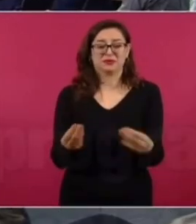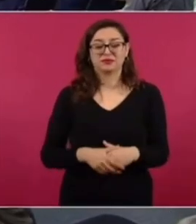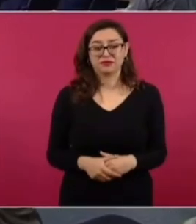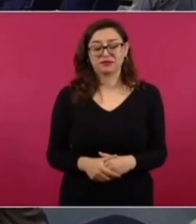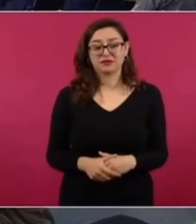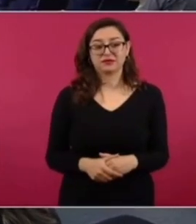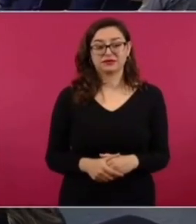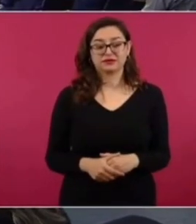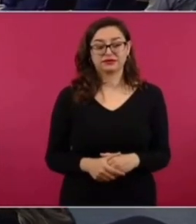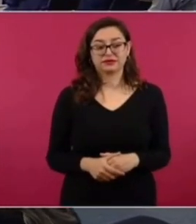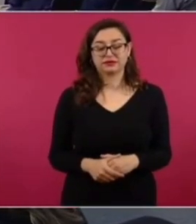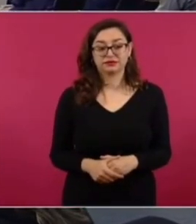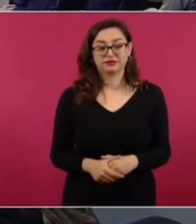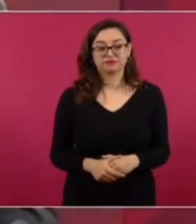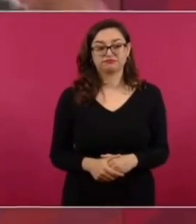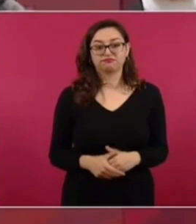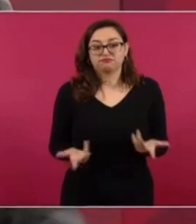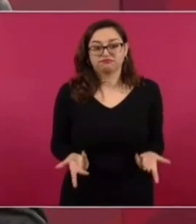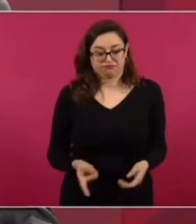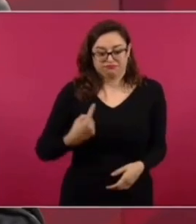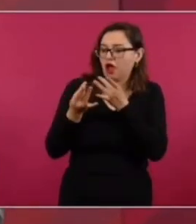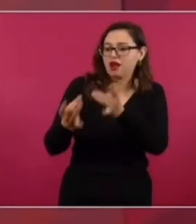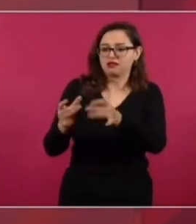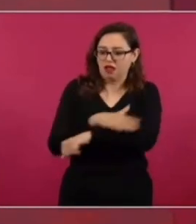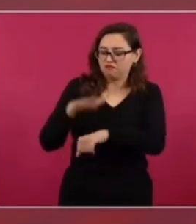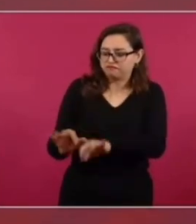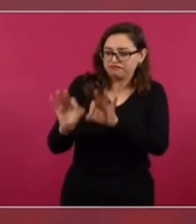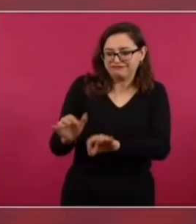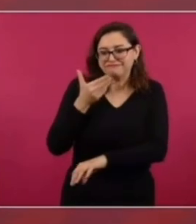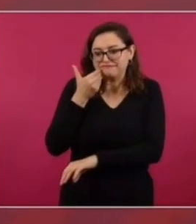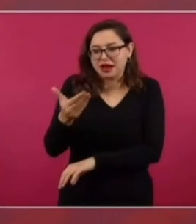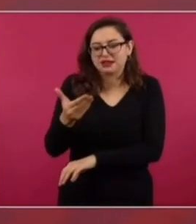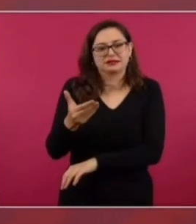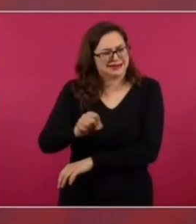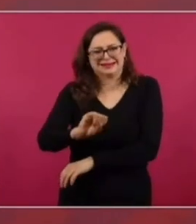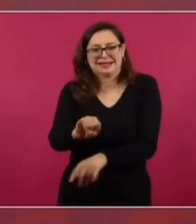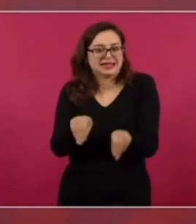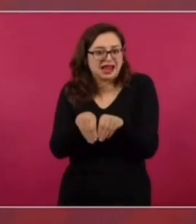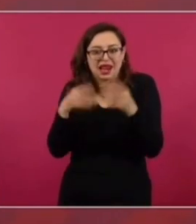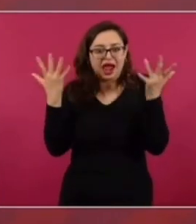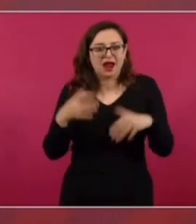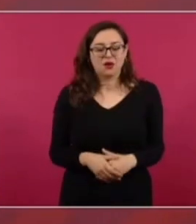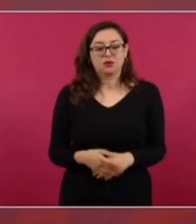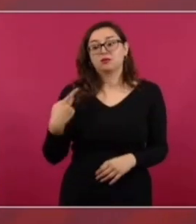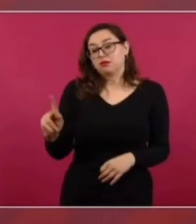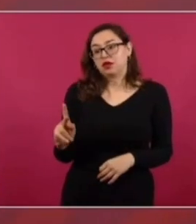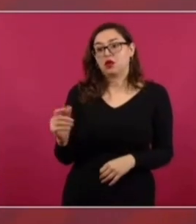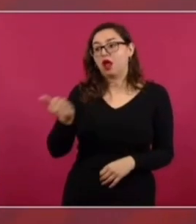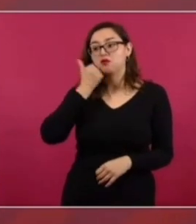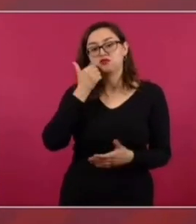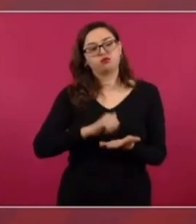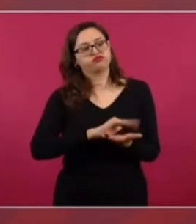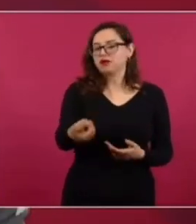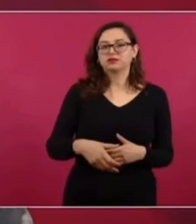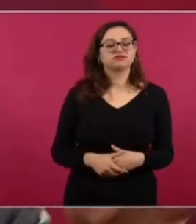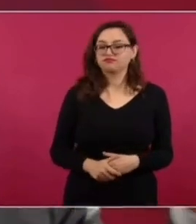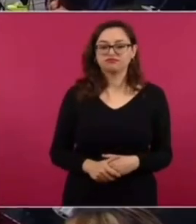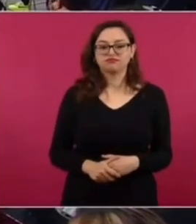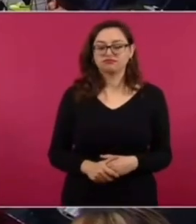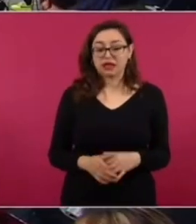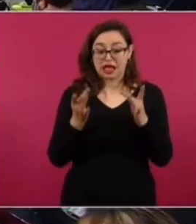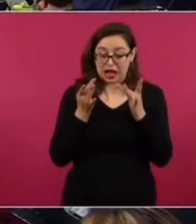Claro que queremos la calidad de la enseñanza, pero también que no se rechace a los que quieren estudiar.